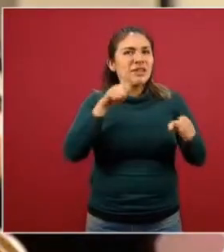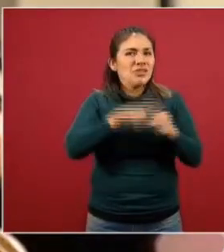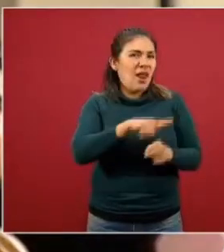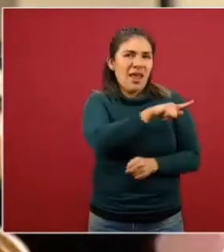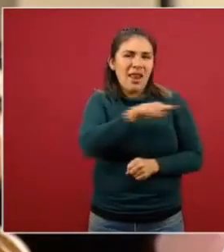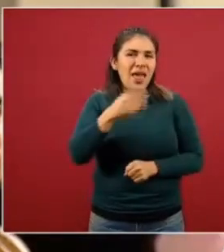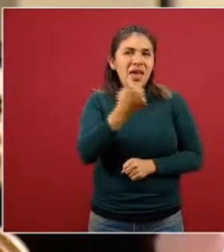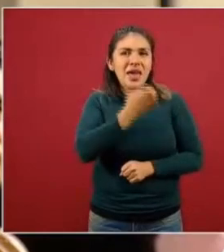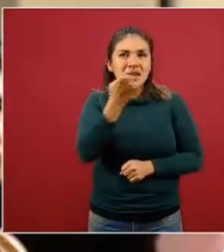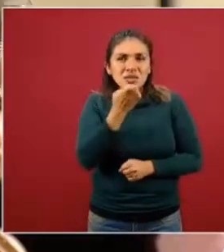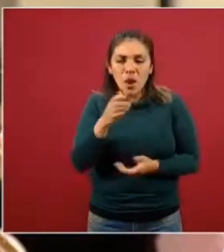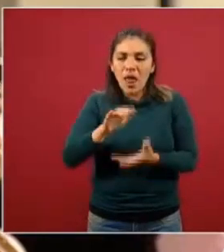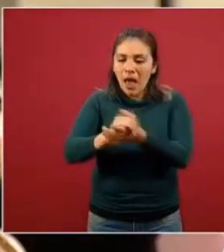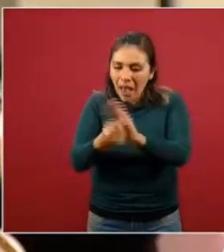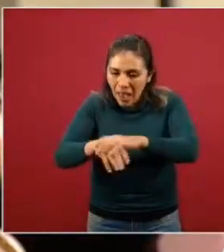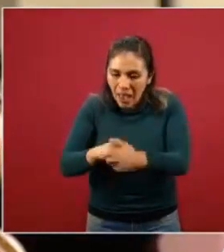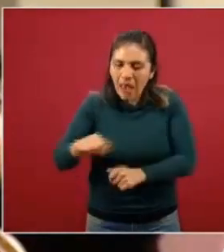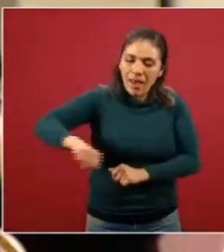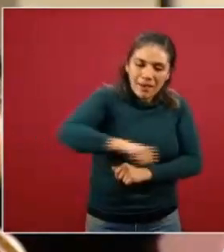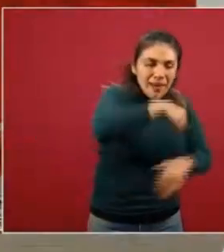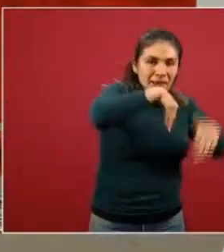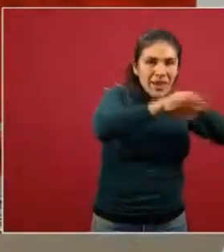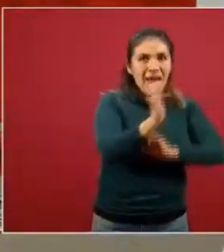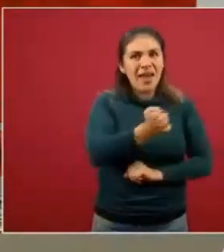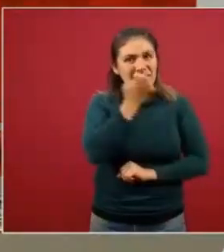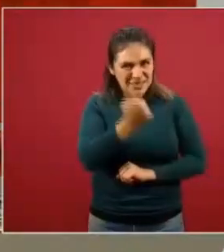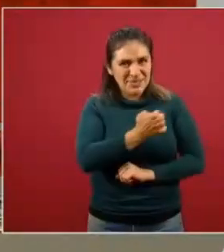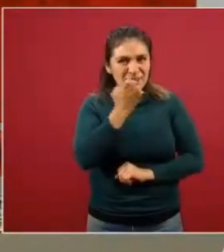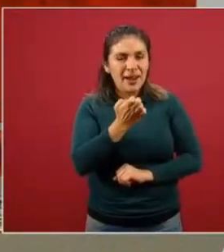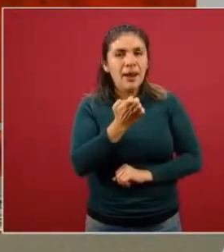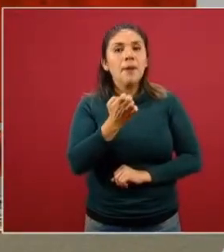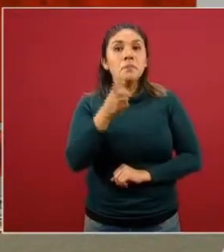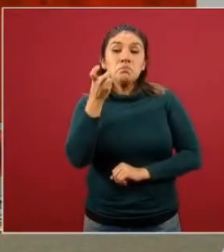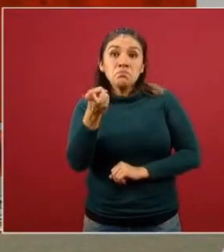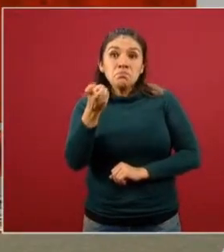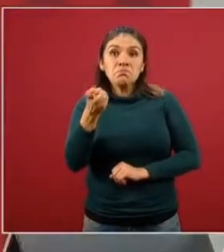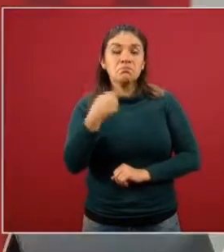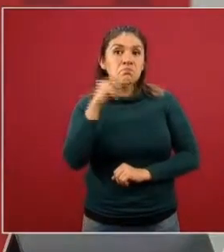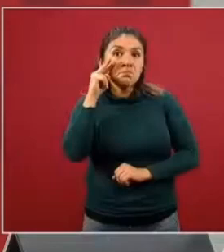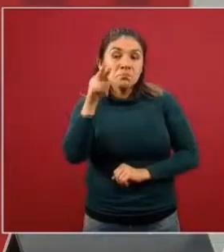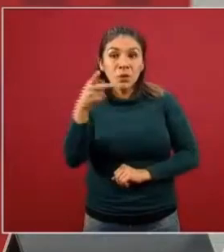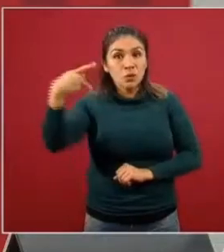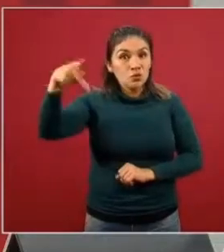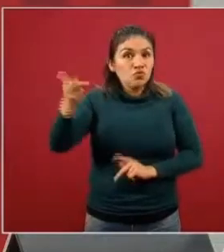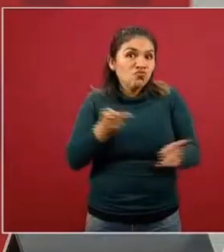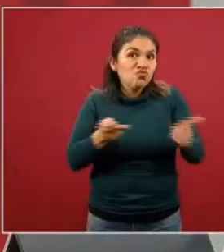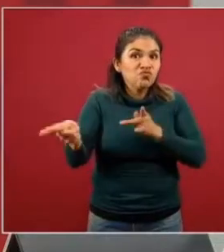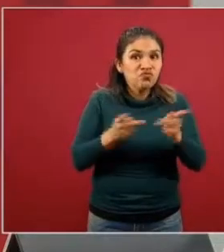de la escuela, cómo lo ingresa a la escuela. Y, obviamente, el protocolo de